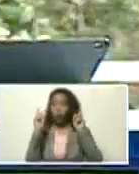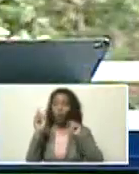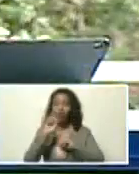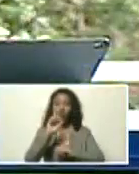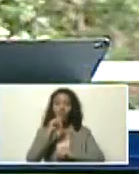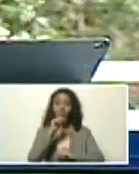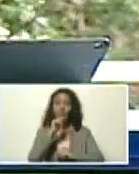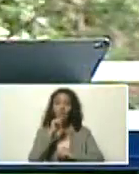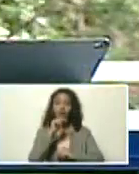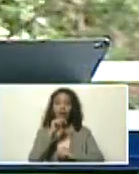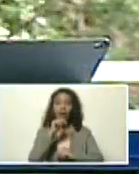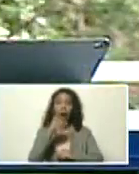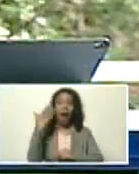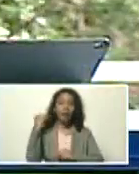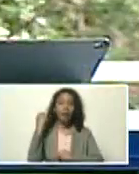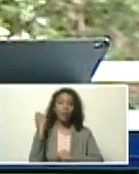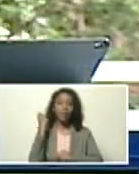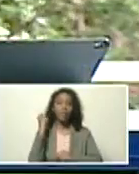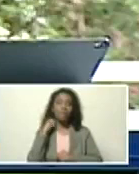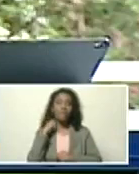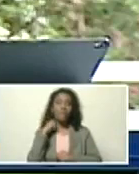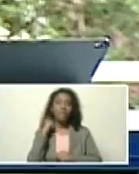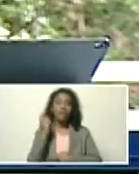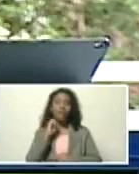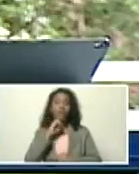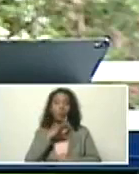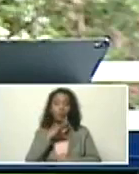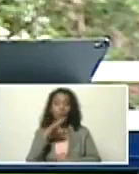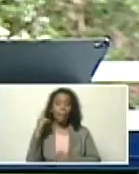tienen precedentes, en miles de años,